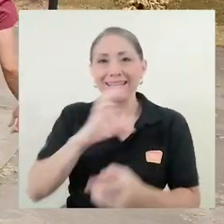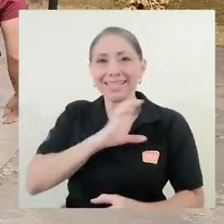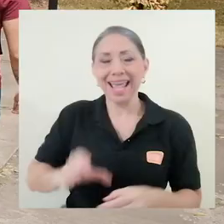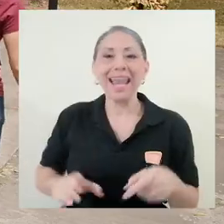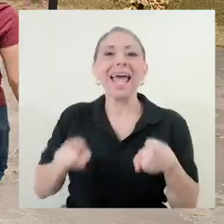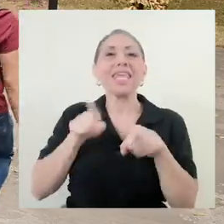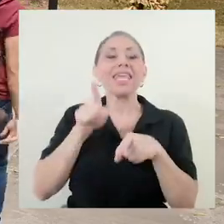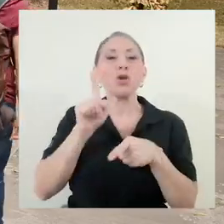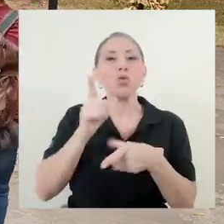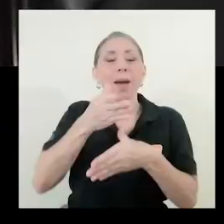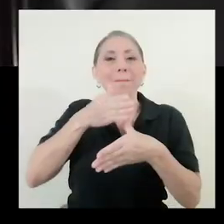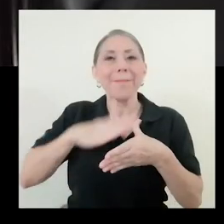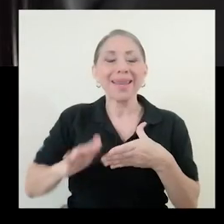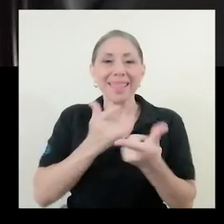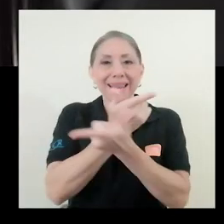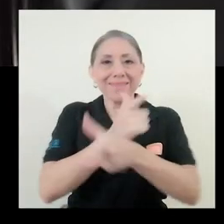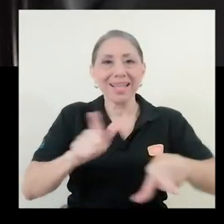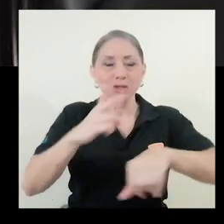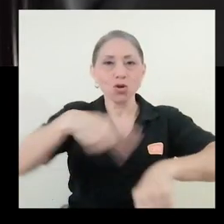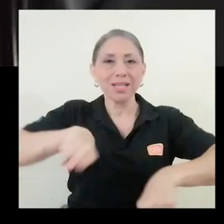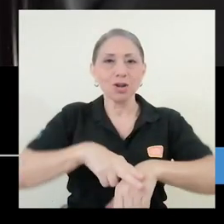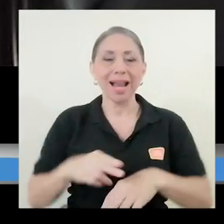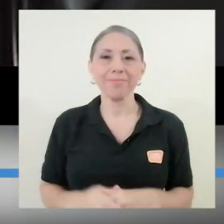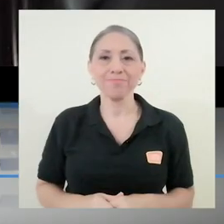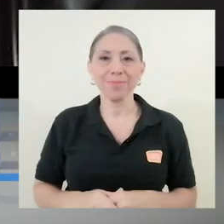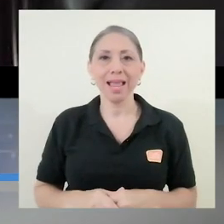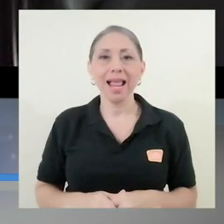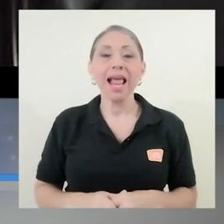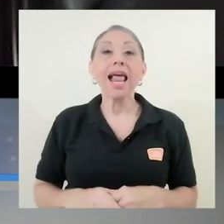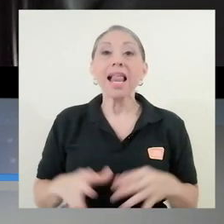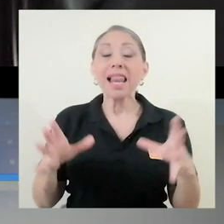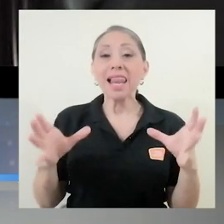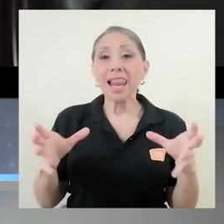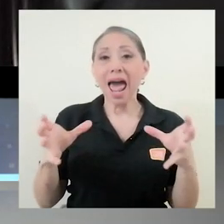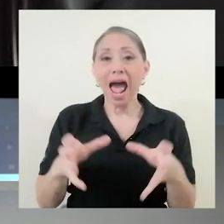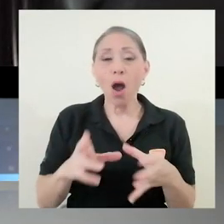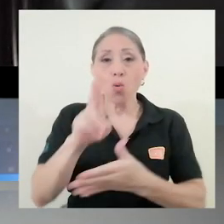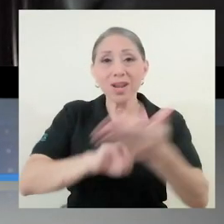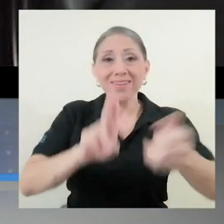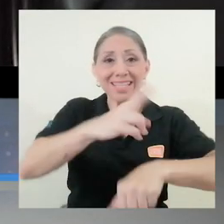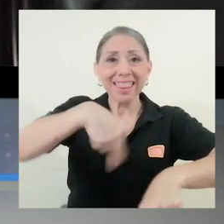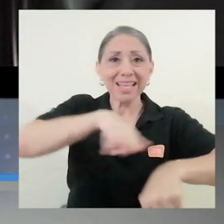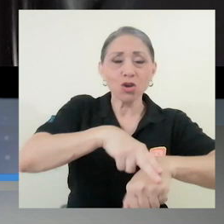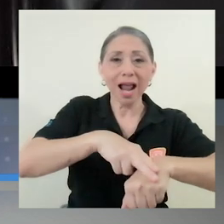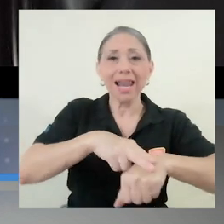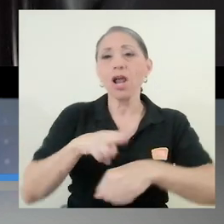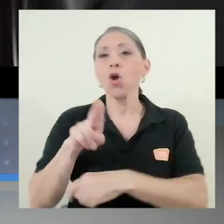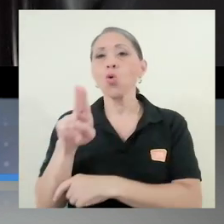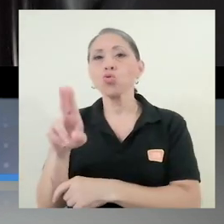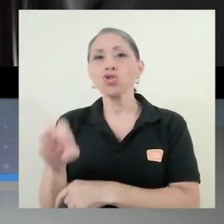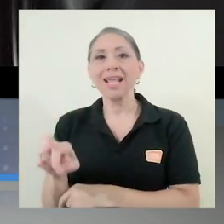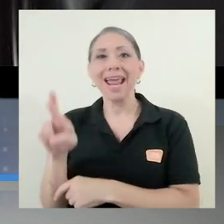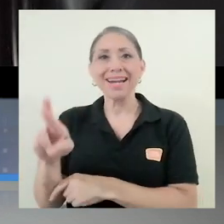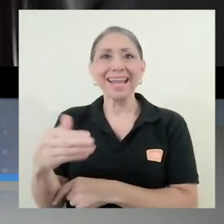Liberación Nacional. La Universidad Nacional y la UCR tienen superávit sumamente altos,